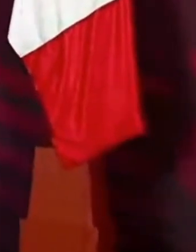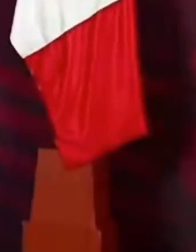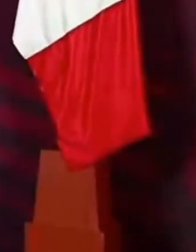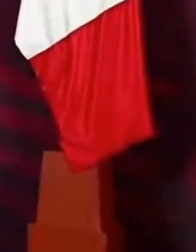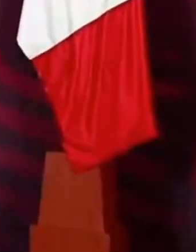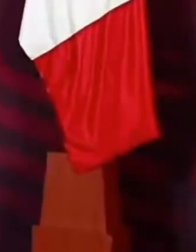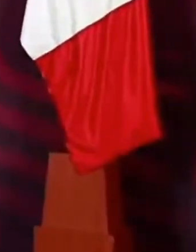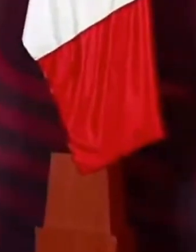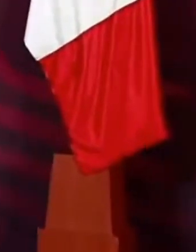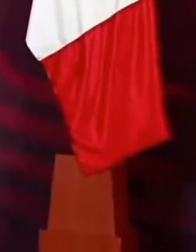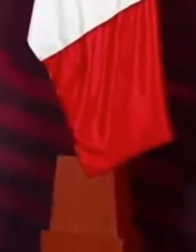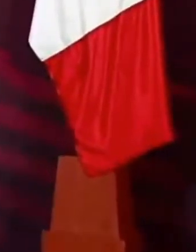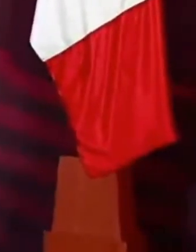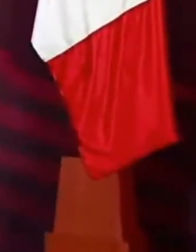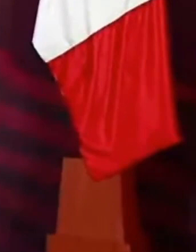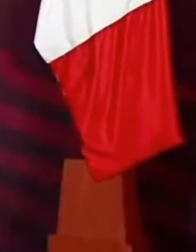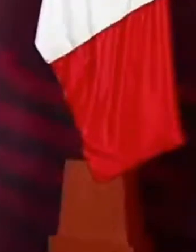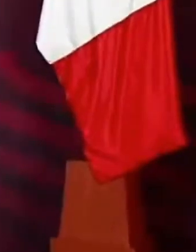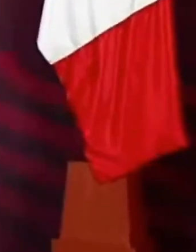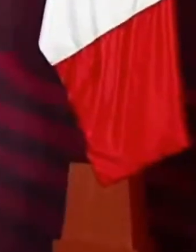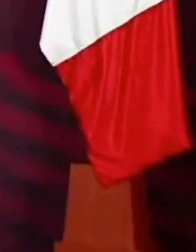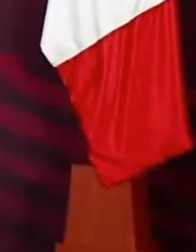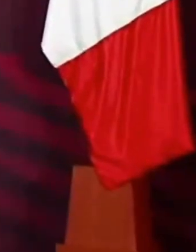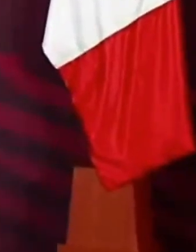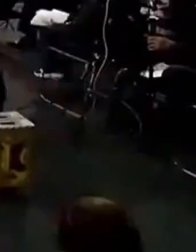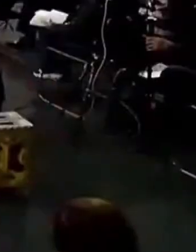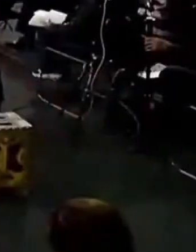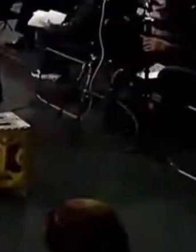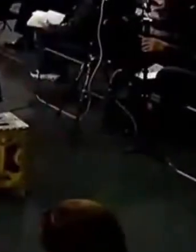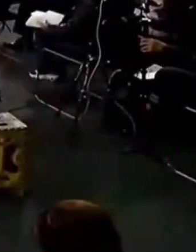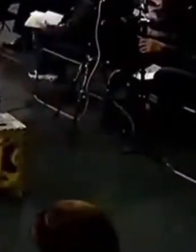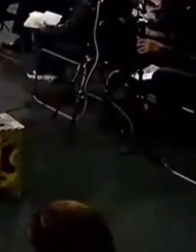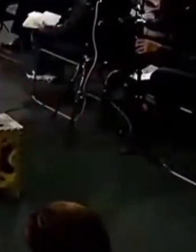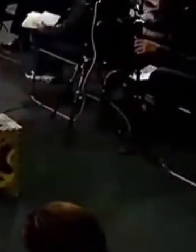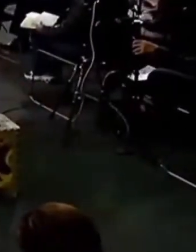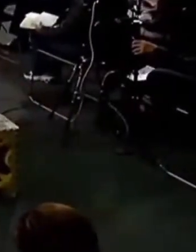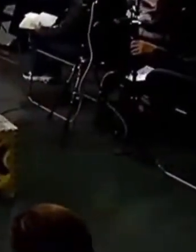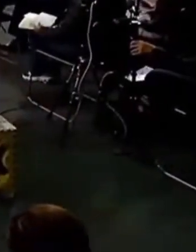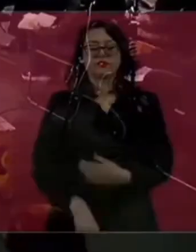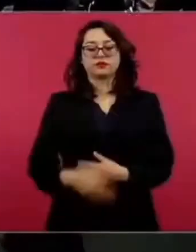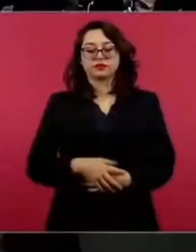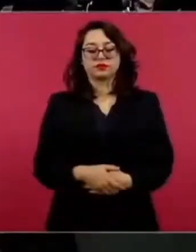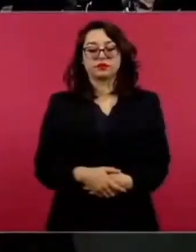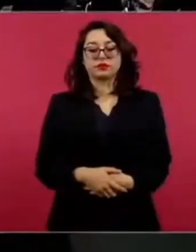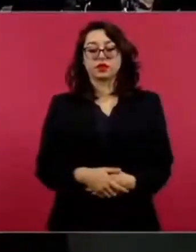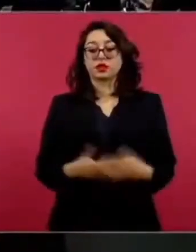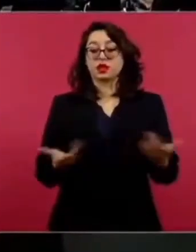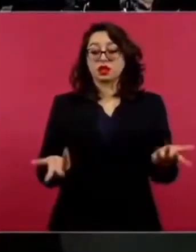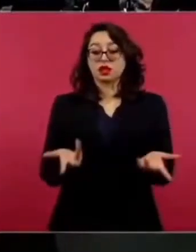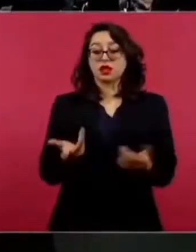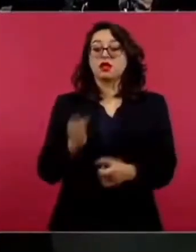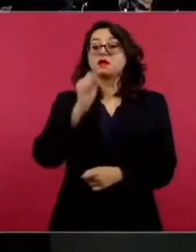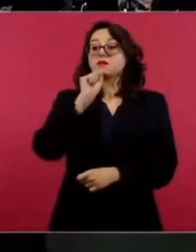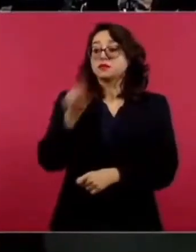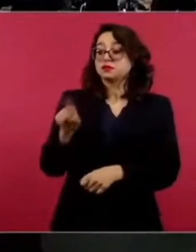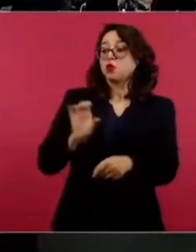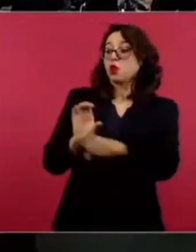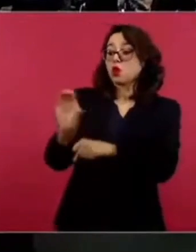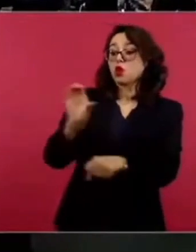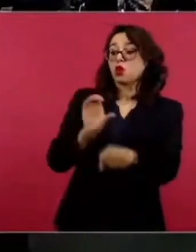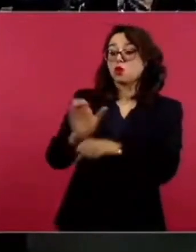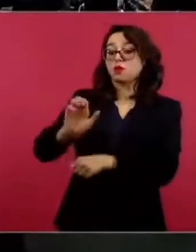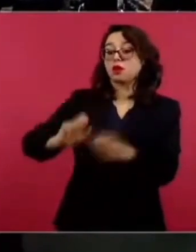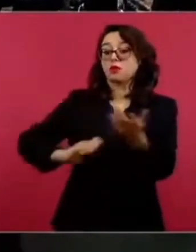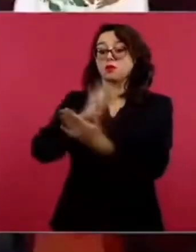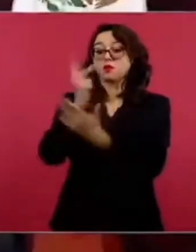Colombia donde va a plantear que se implementen estos programas también del bienestar o en qué países del sur? Ese es el